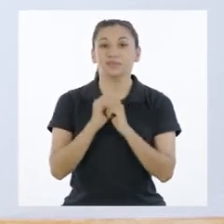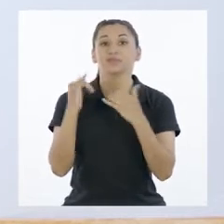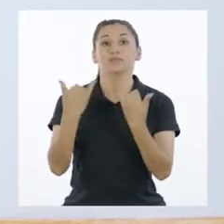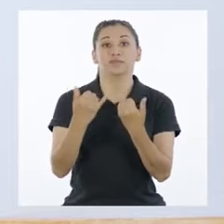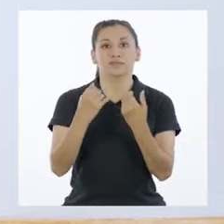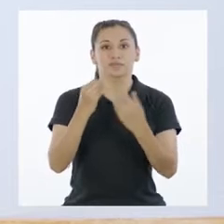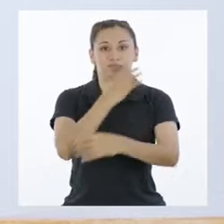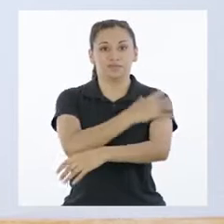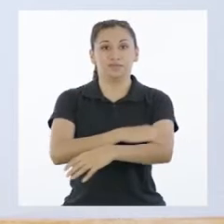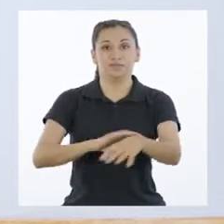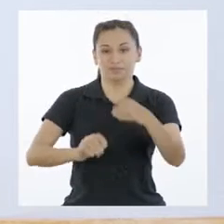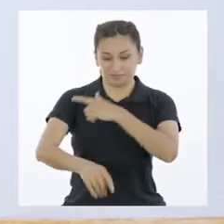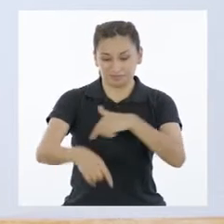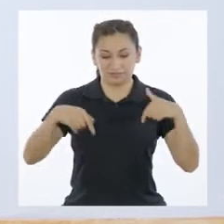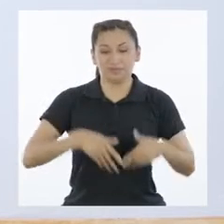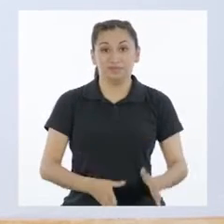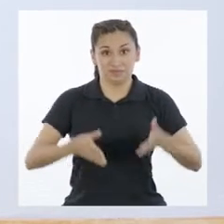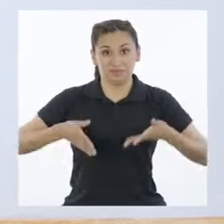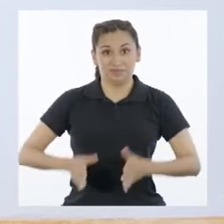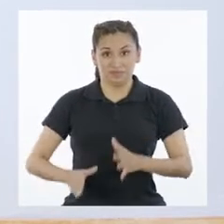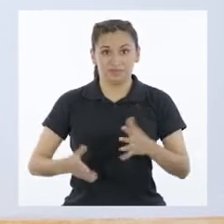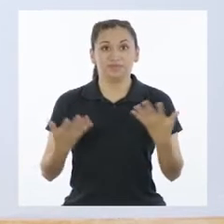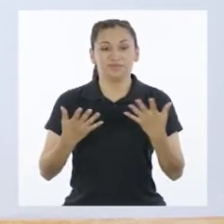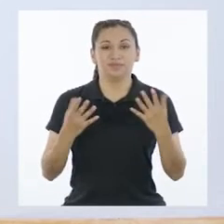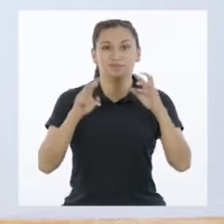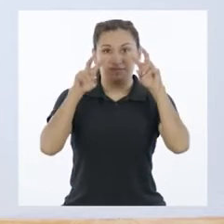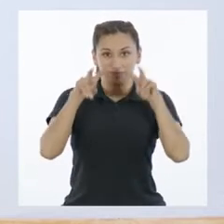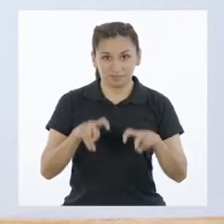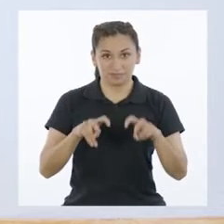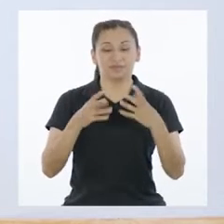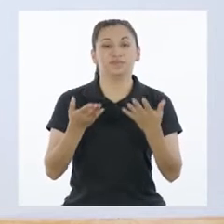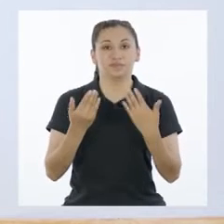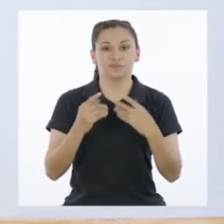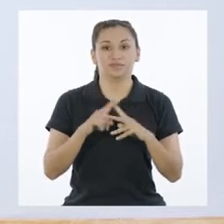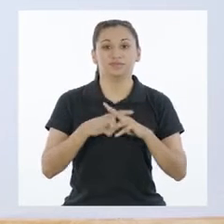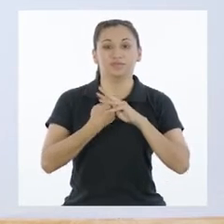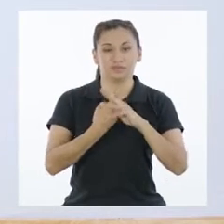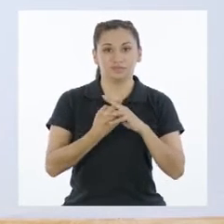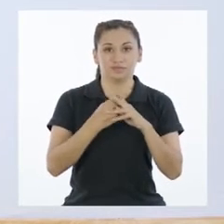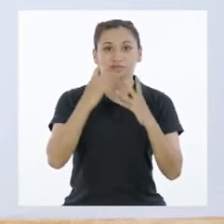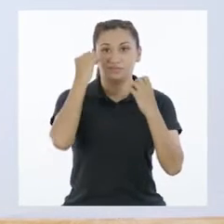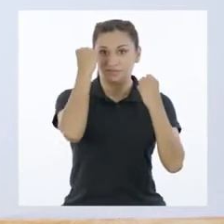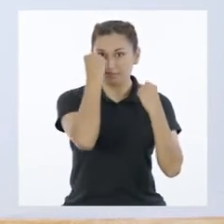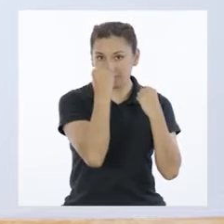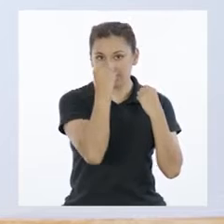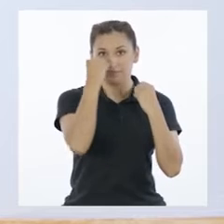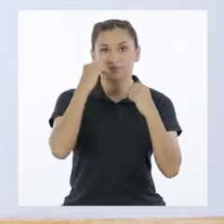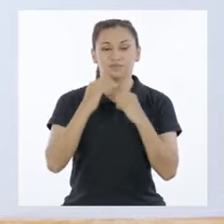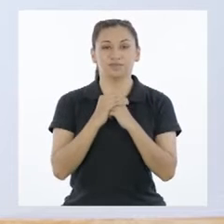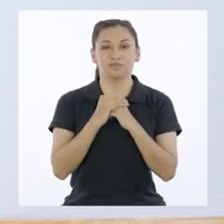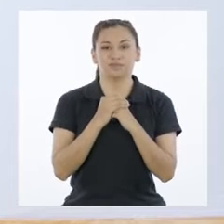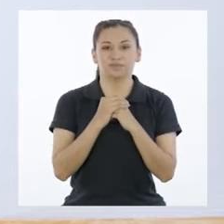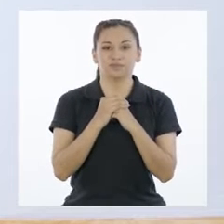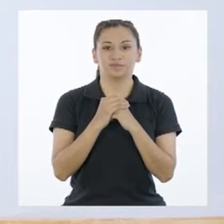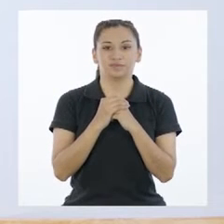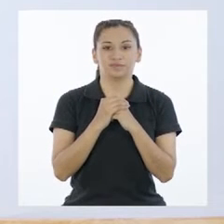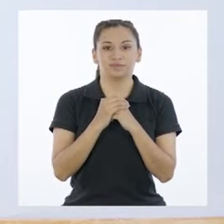¡Genial! Ahora estiramos las piernas haciendo unas zancadas, colocando el brazo contrario sobre la pierna.